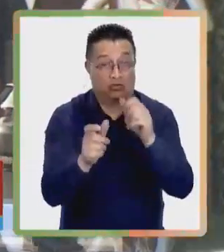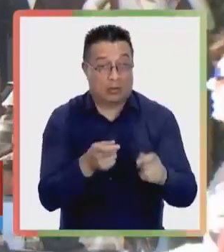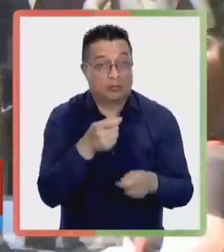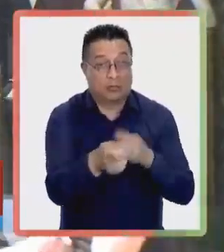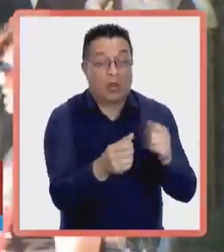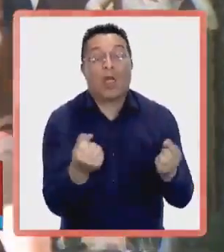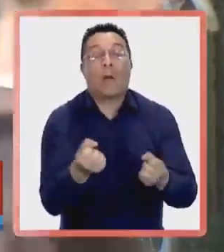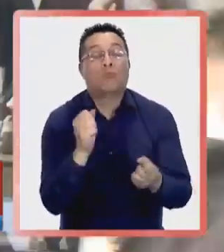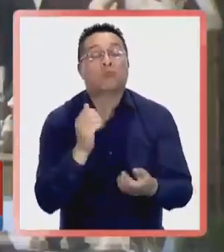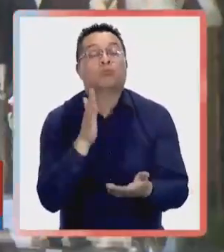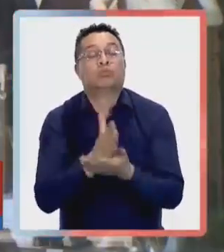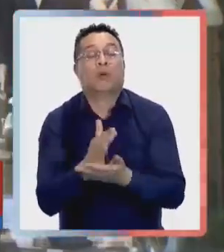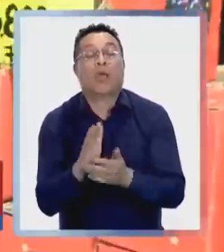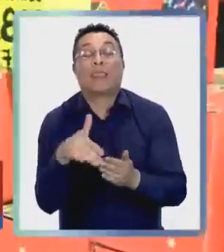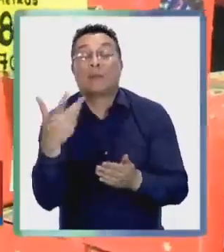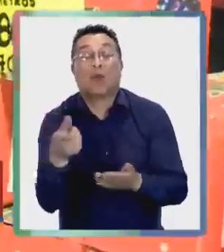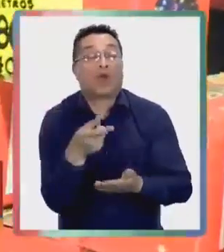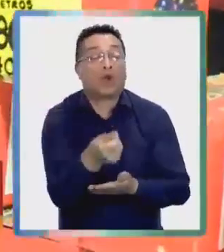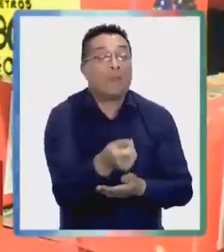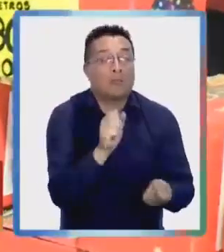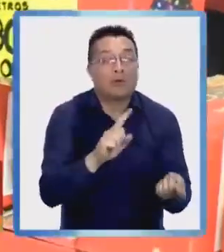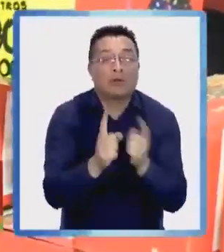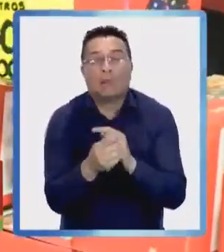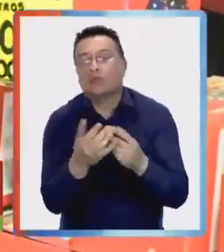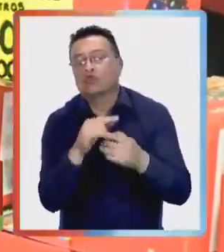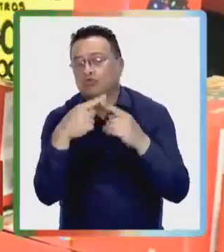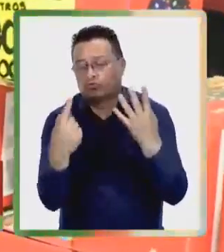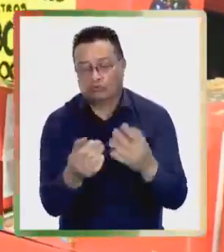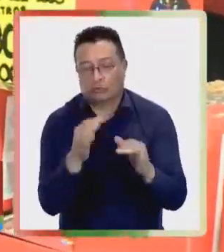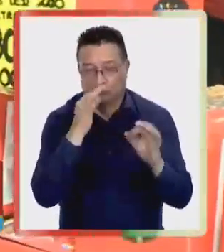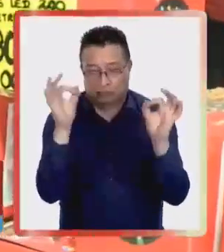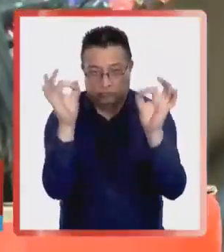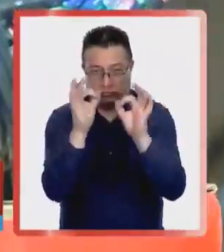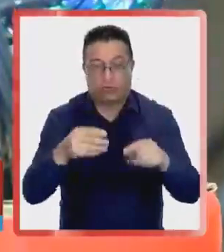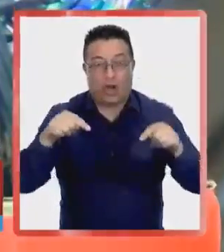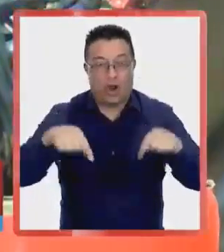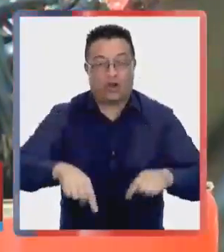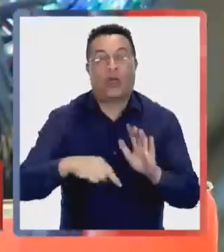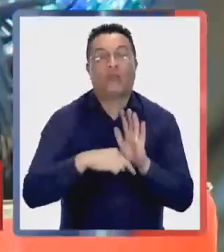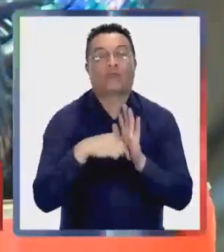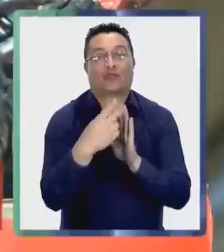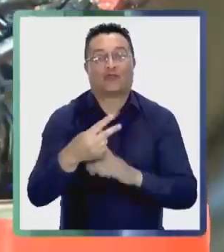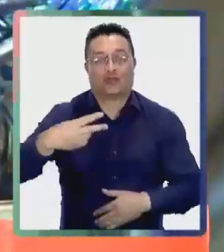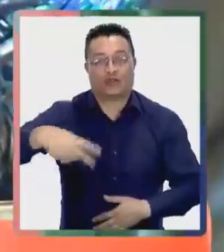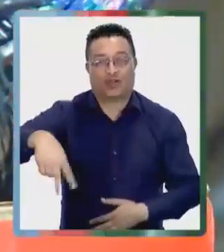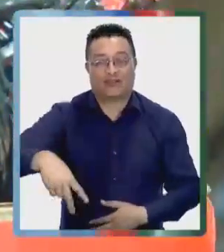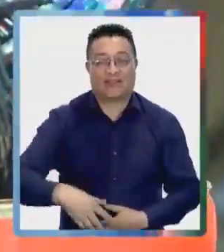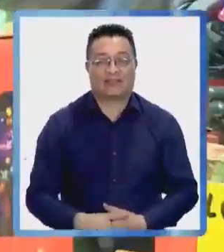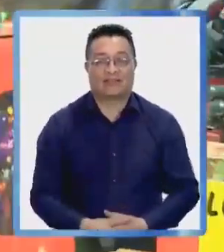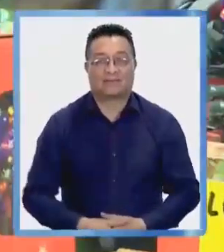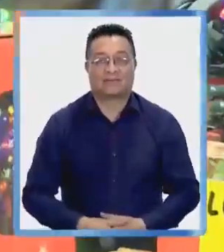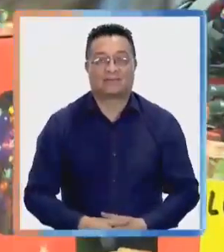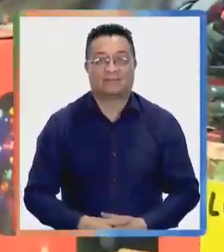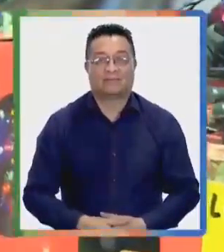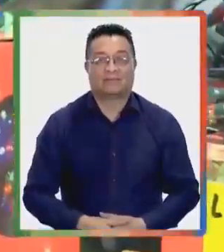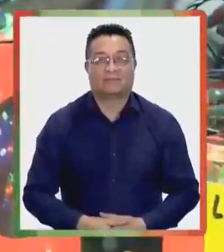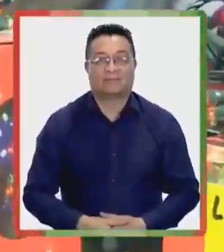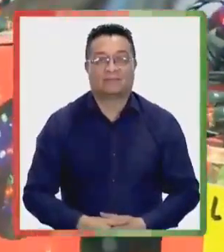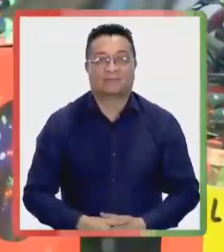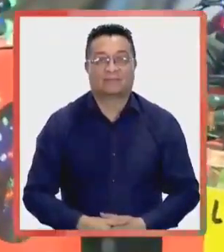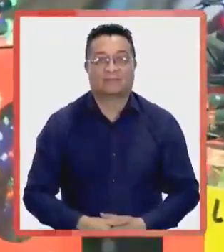consumidores para que sepan qué pueden exigir después de la compra de un producto. De esto y más les contamos hoy en Portavoz Noticias.